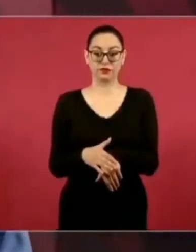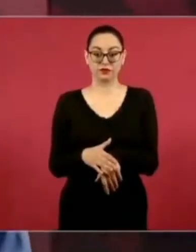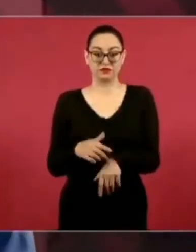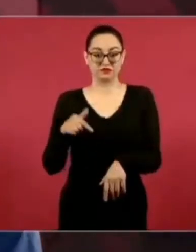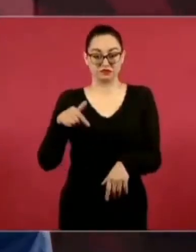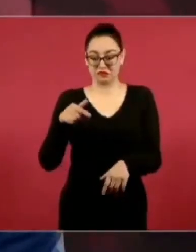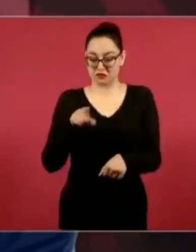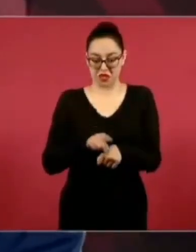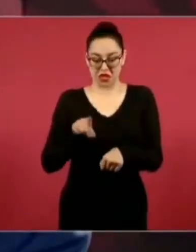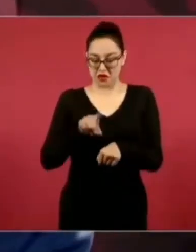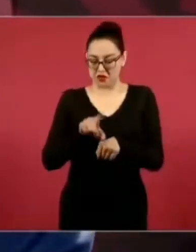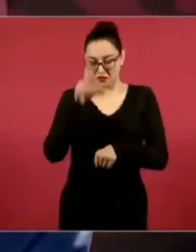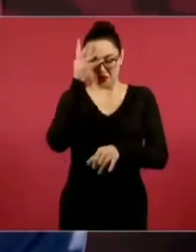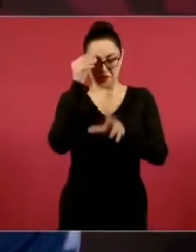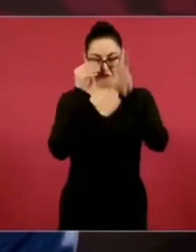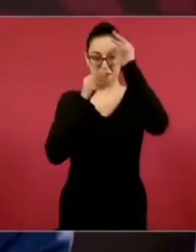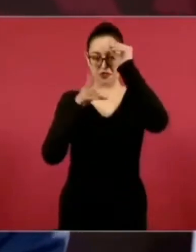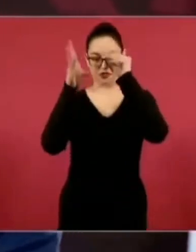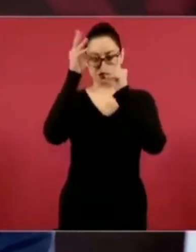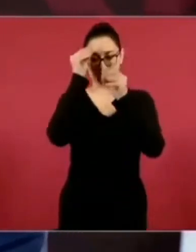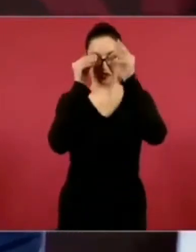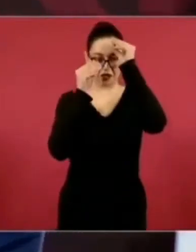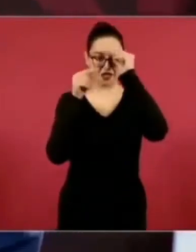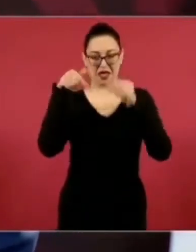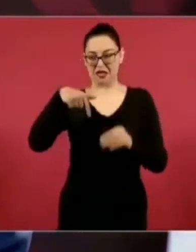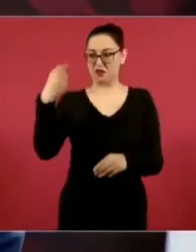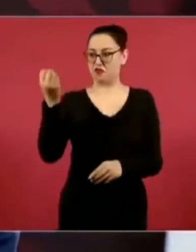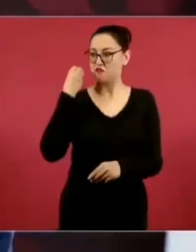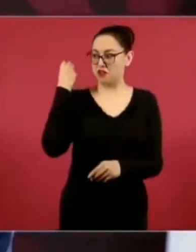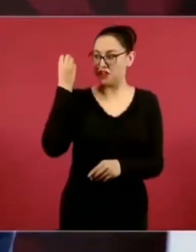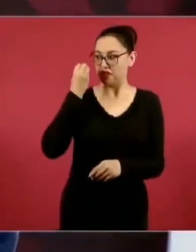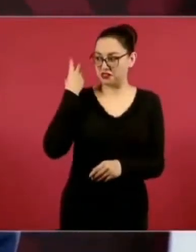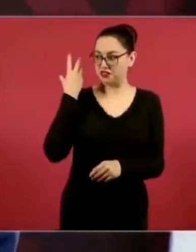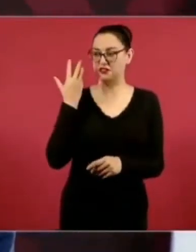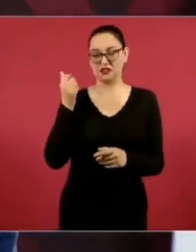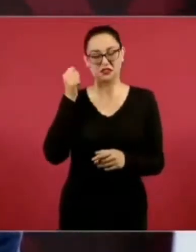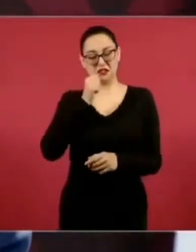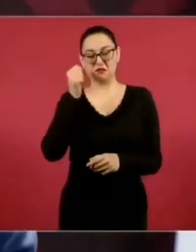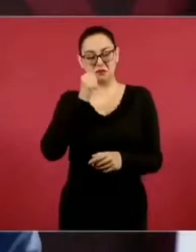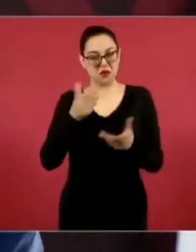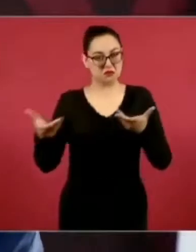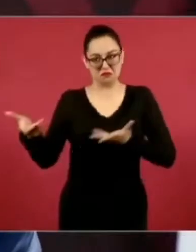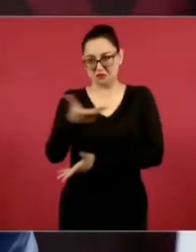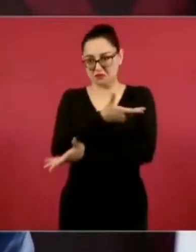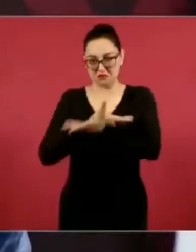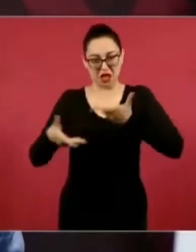esta conferencia, este diálogo circular.